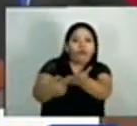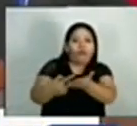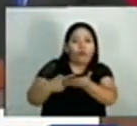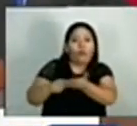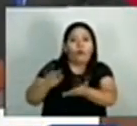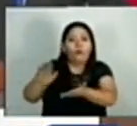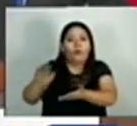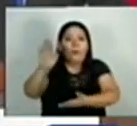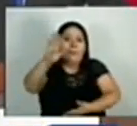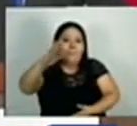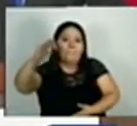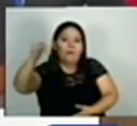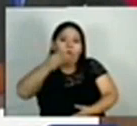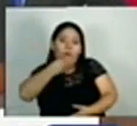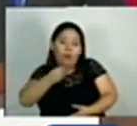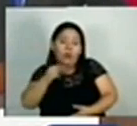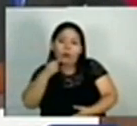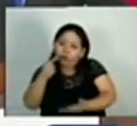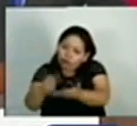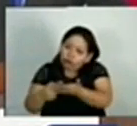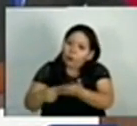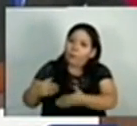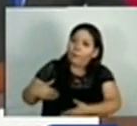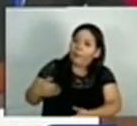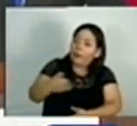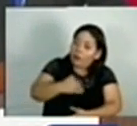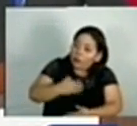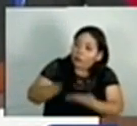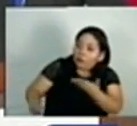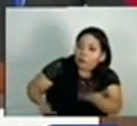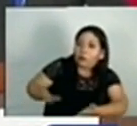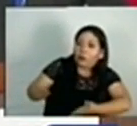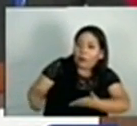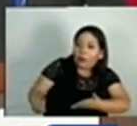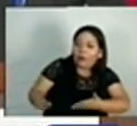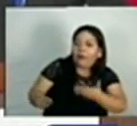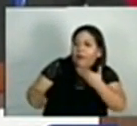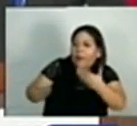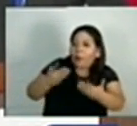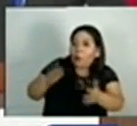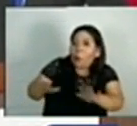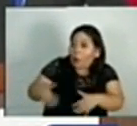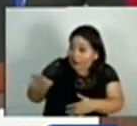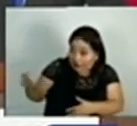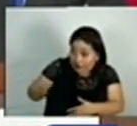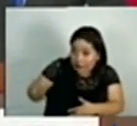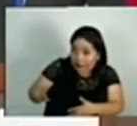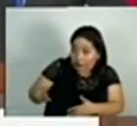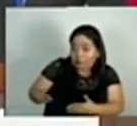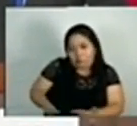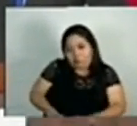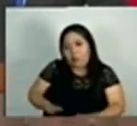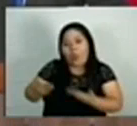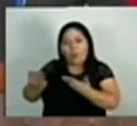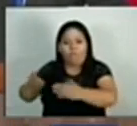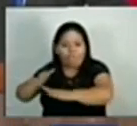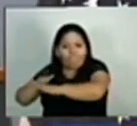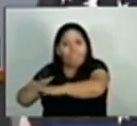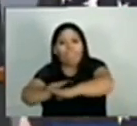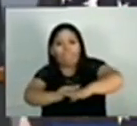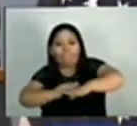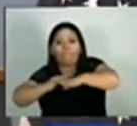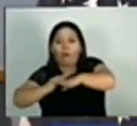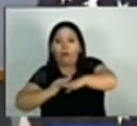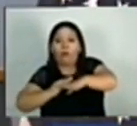israelí Benjamín Netanyahu y demás autoridades locales los detalles de lo que necesita Israel para defenderse